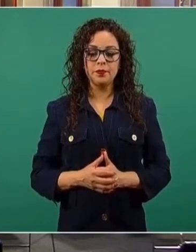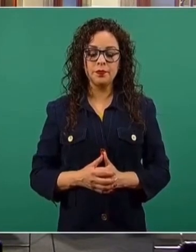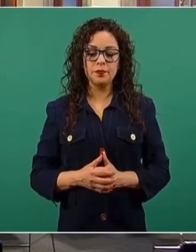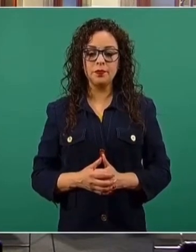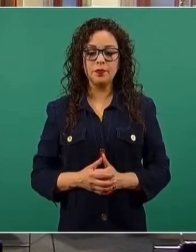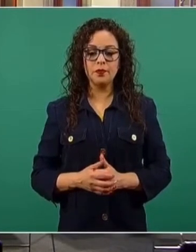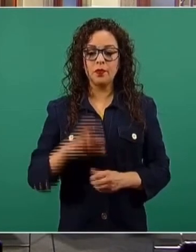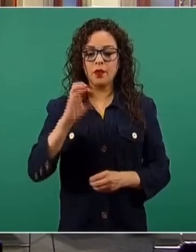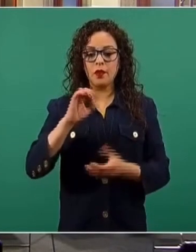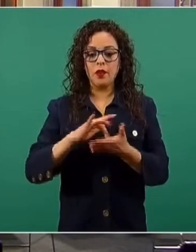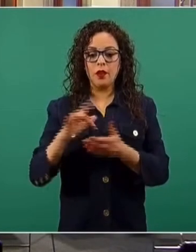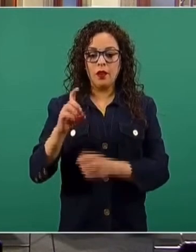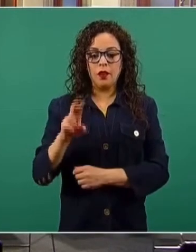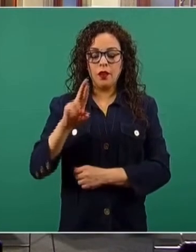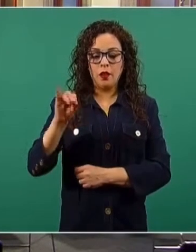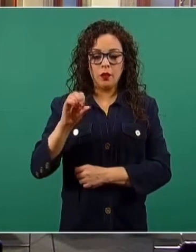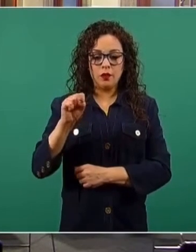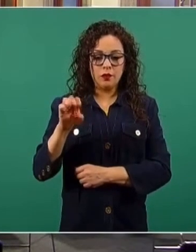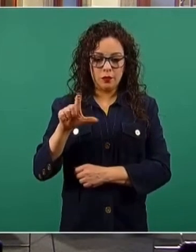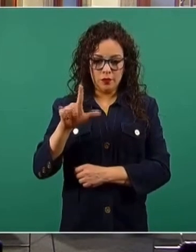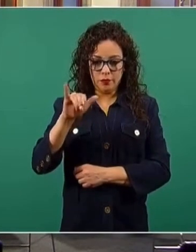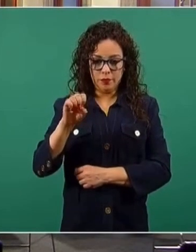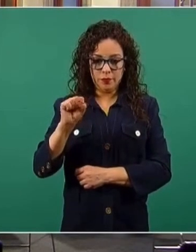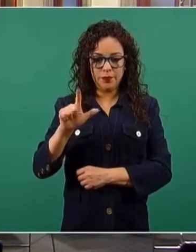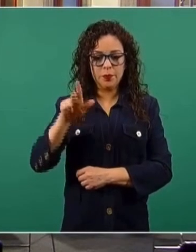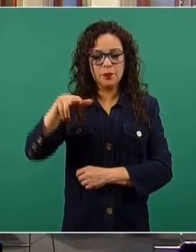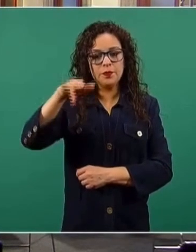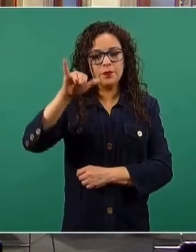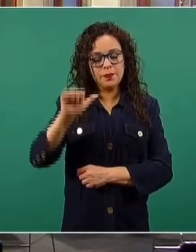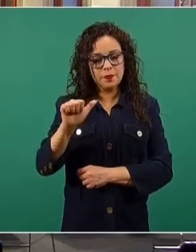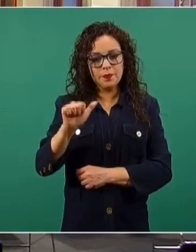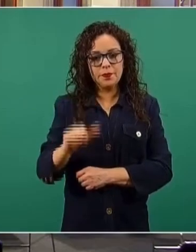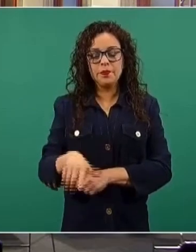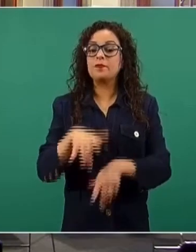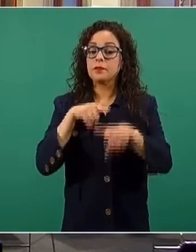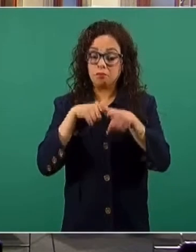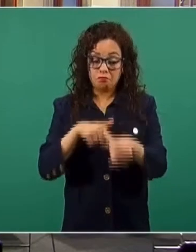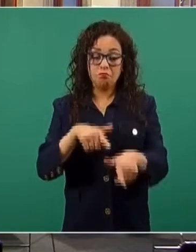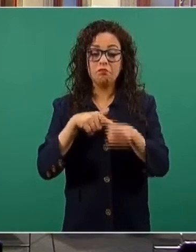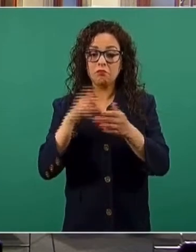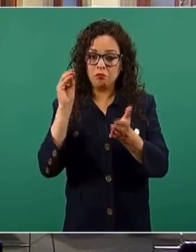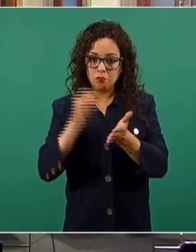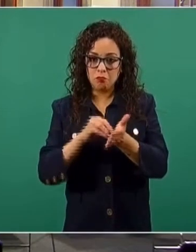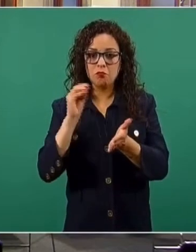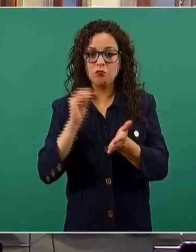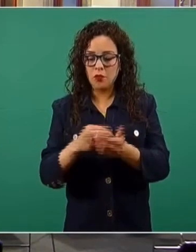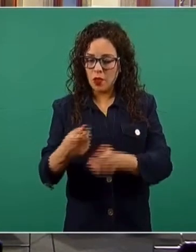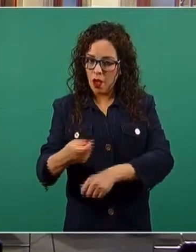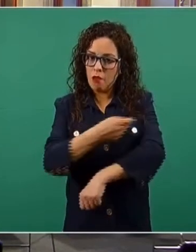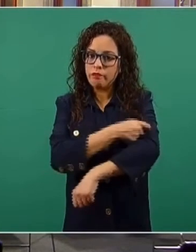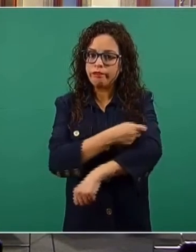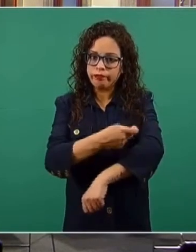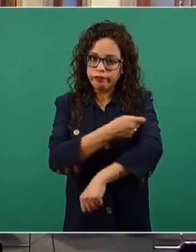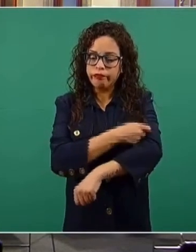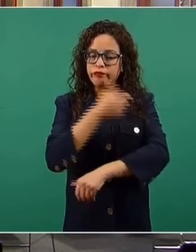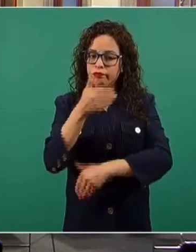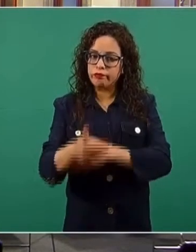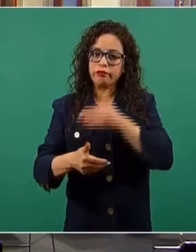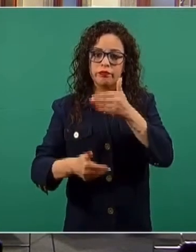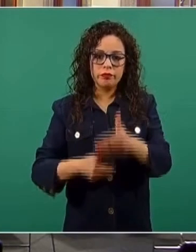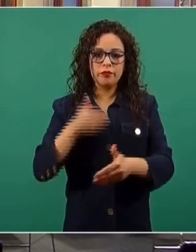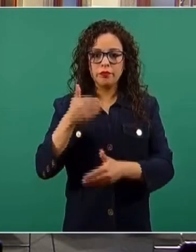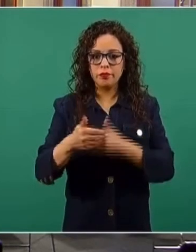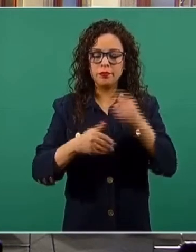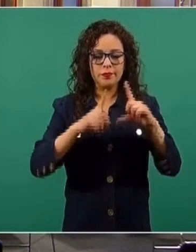Gracias, doctor José Luis Alomía. Seguimos vacunando, seguimos avanzando en la estrategia operativa de la